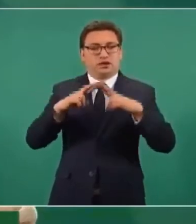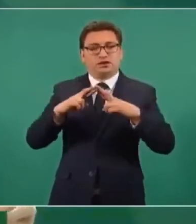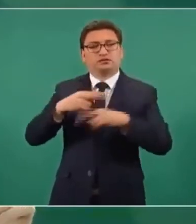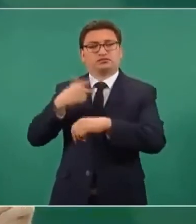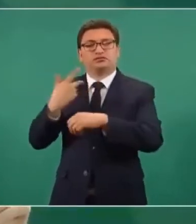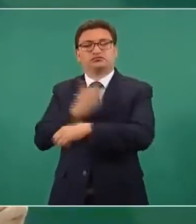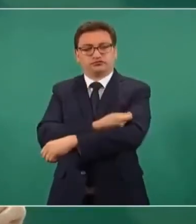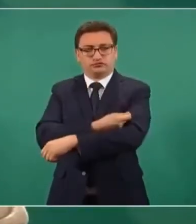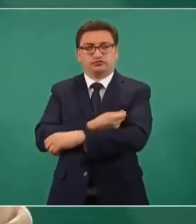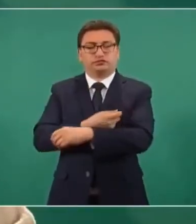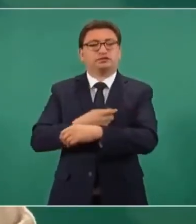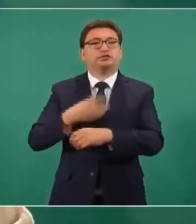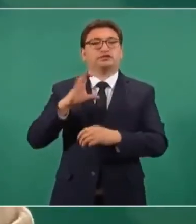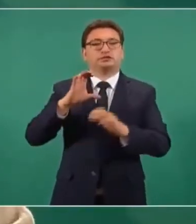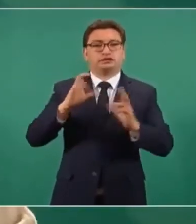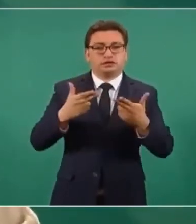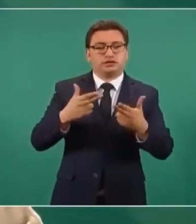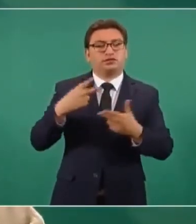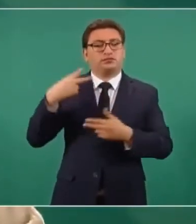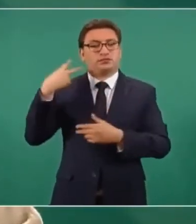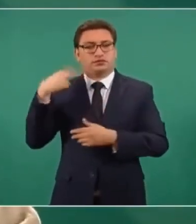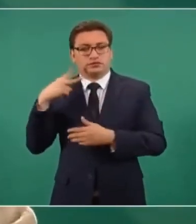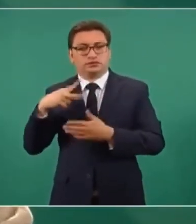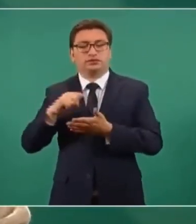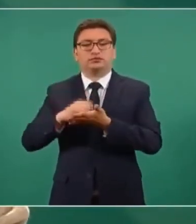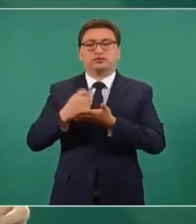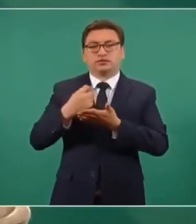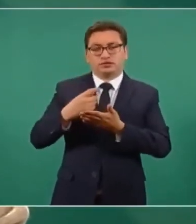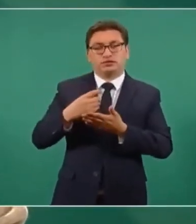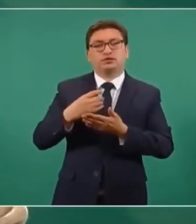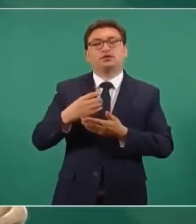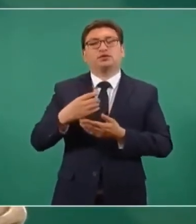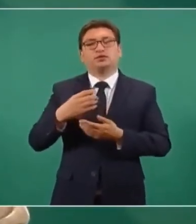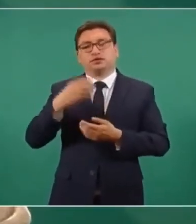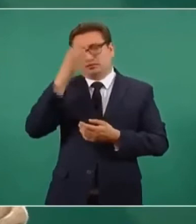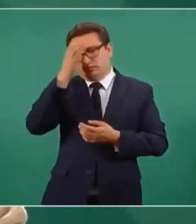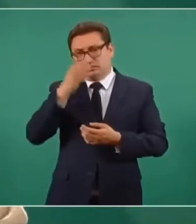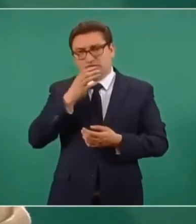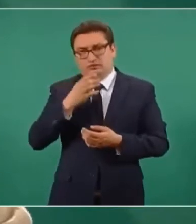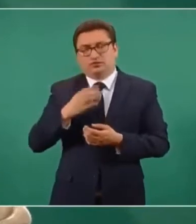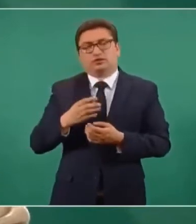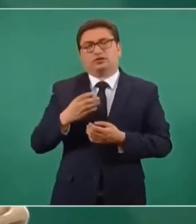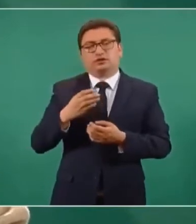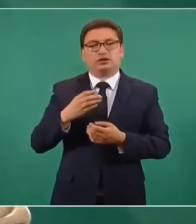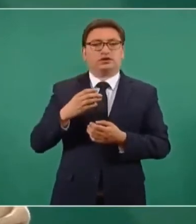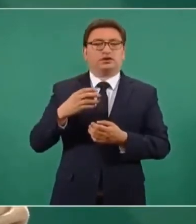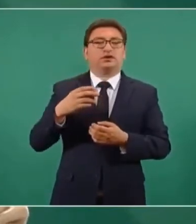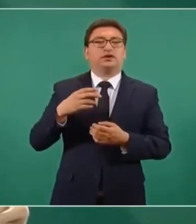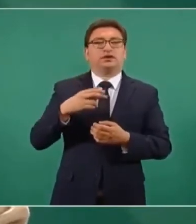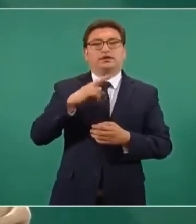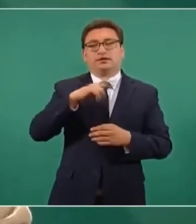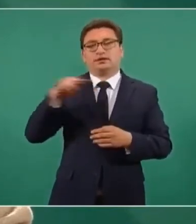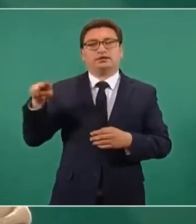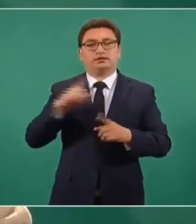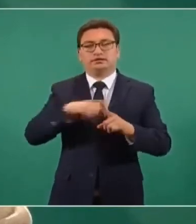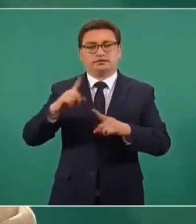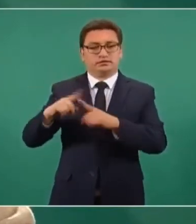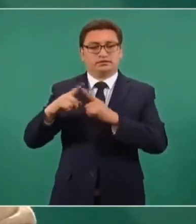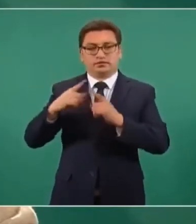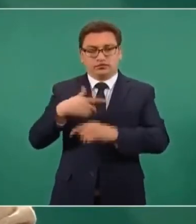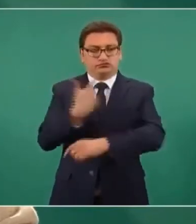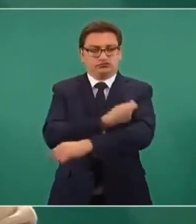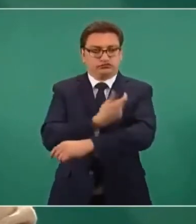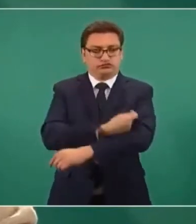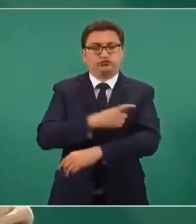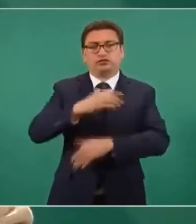Chiapas, Veracruz, Tamaulipas, Coahuila, Nayarit, los cinco entidades federativas de la primera ronda y